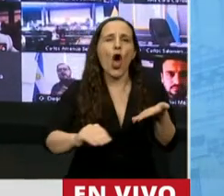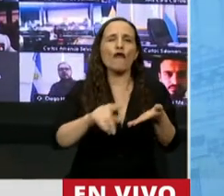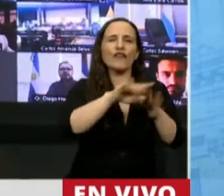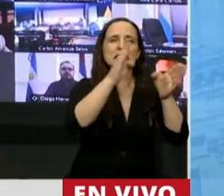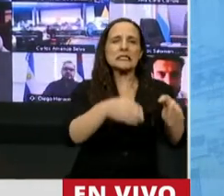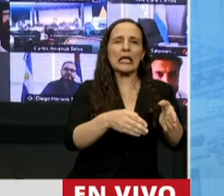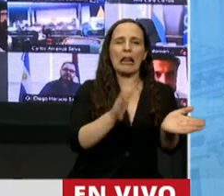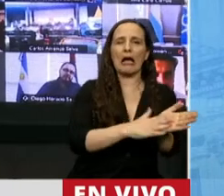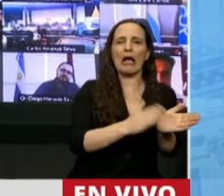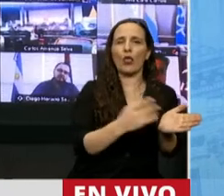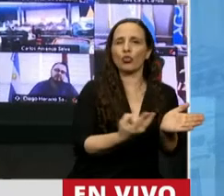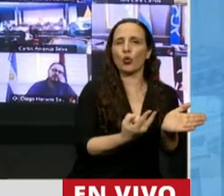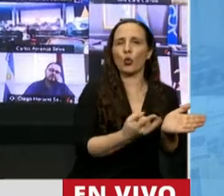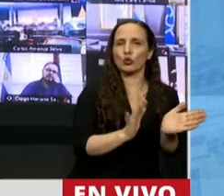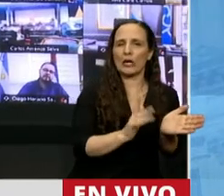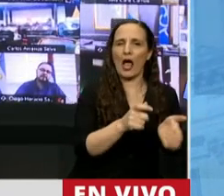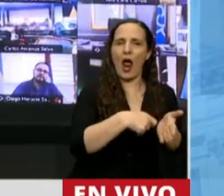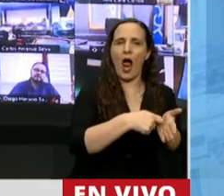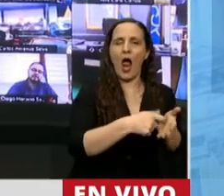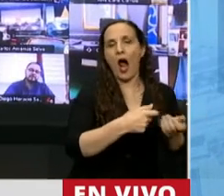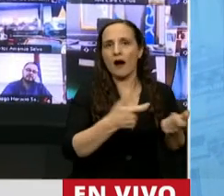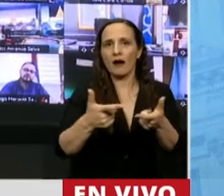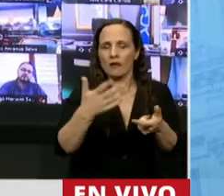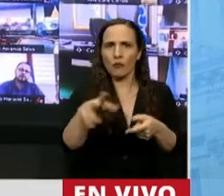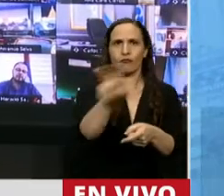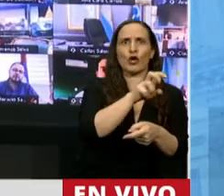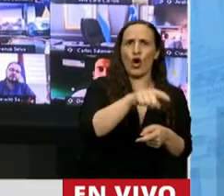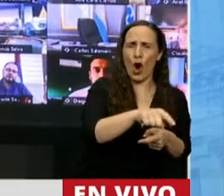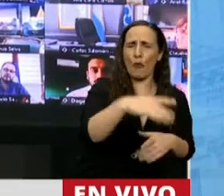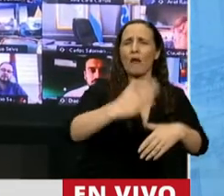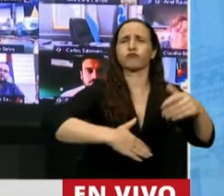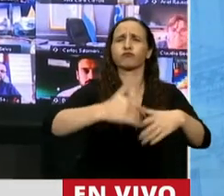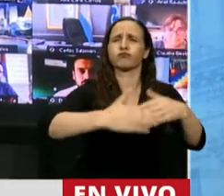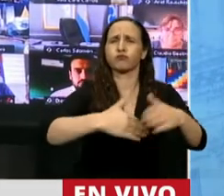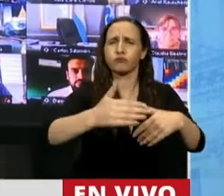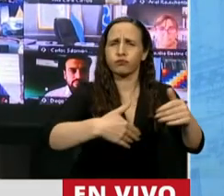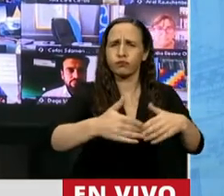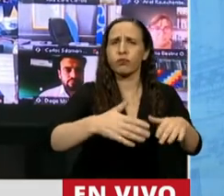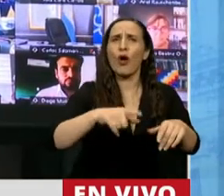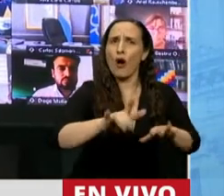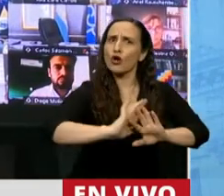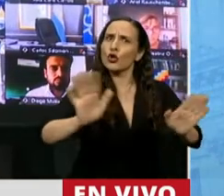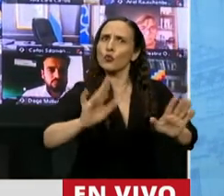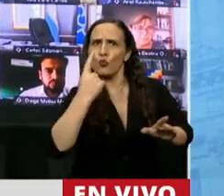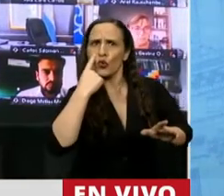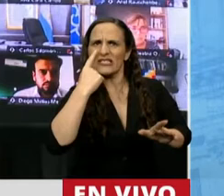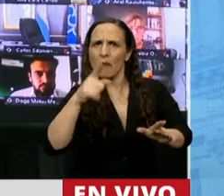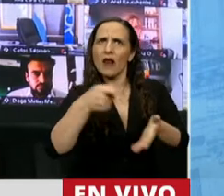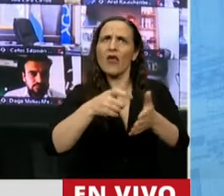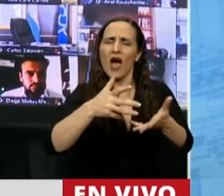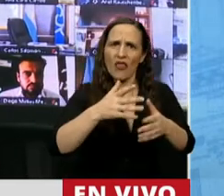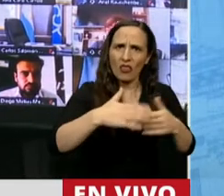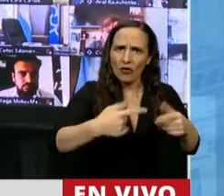hacían las facturas truchas por las cuales cobraban obras que teóricamente se realizaban en la municipalidad.